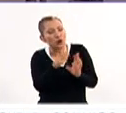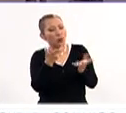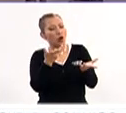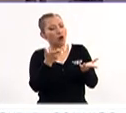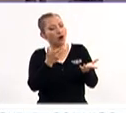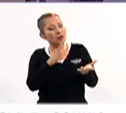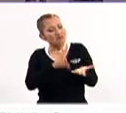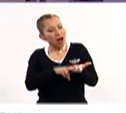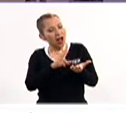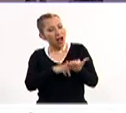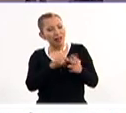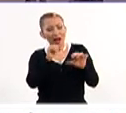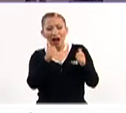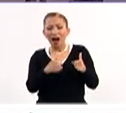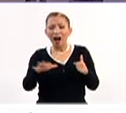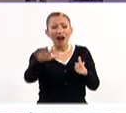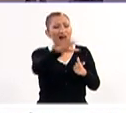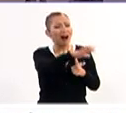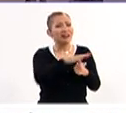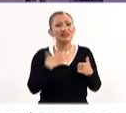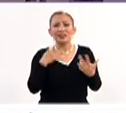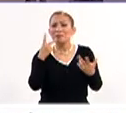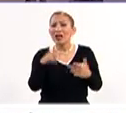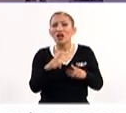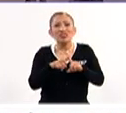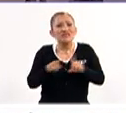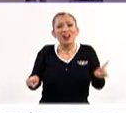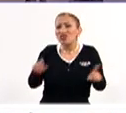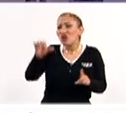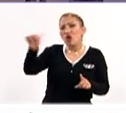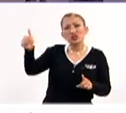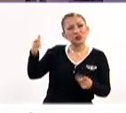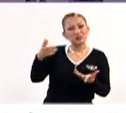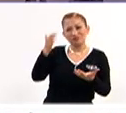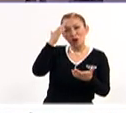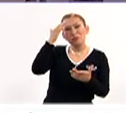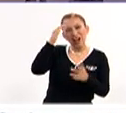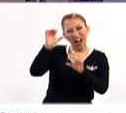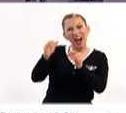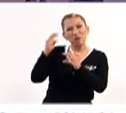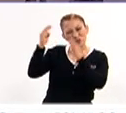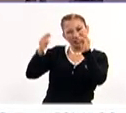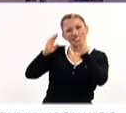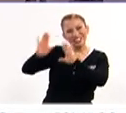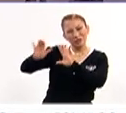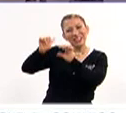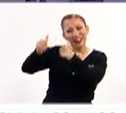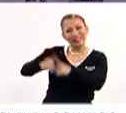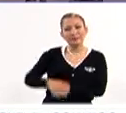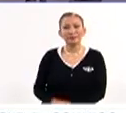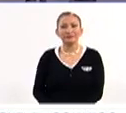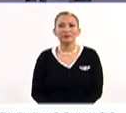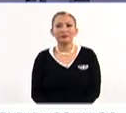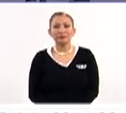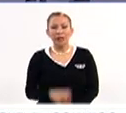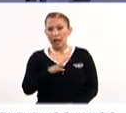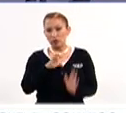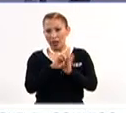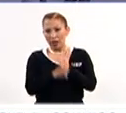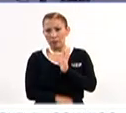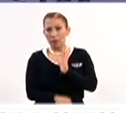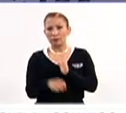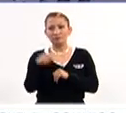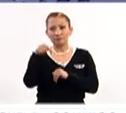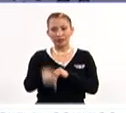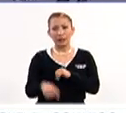hacen hacer y valorar el arte popular diferente a todo lo que realmente conocemos como museo y como arte. Hay casos, por ejemplo,